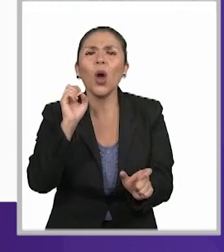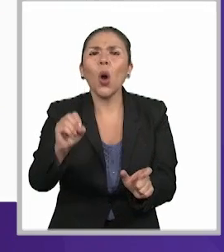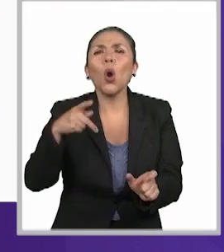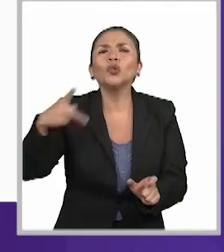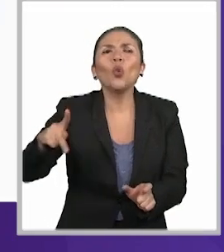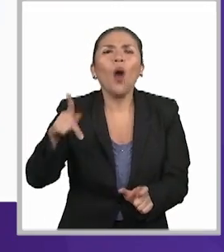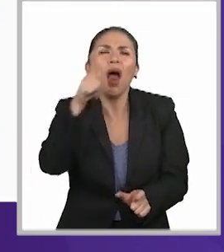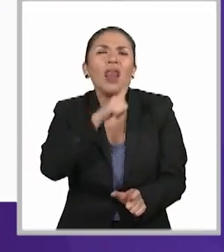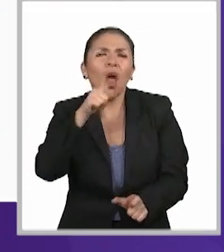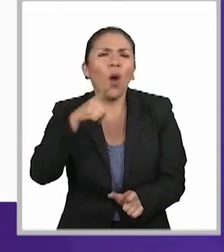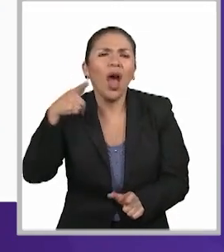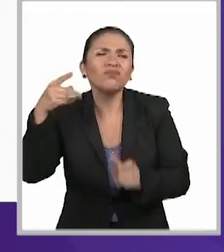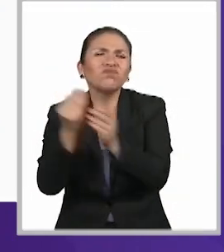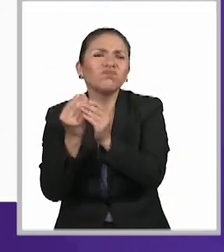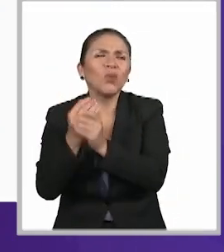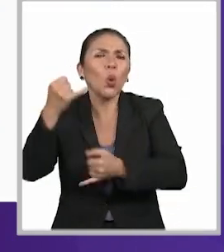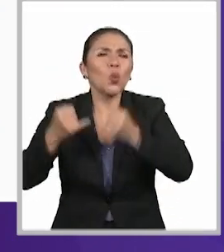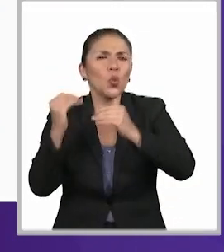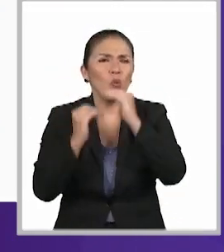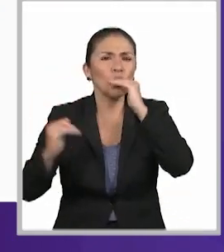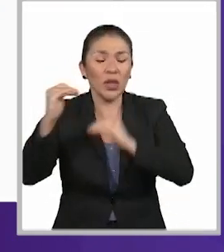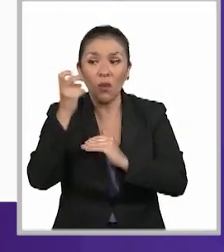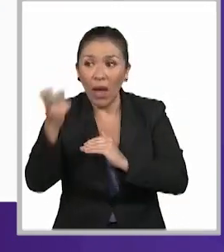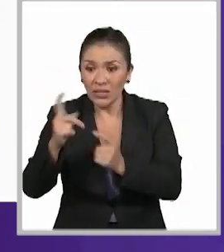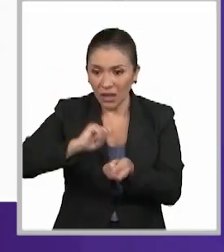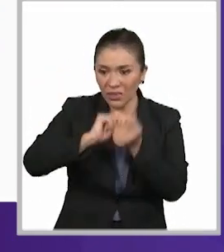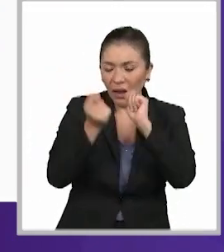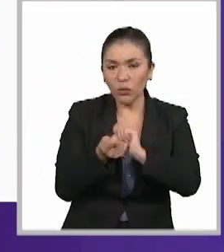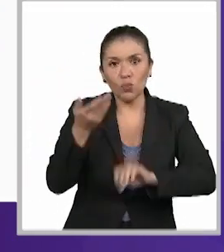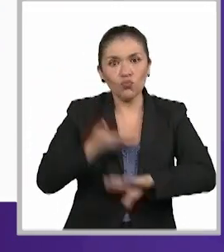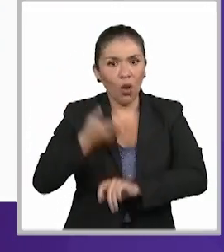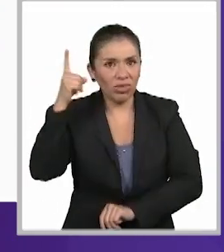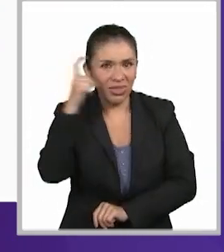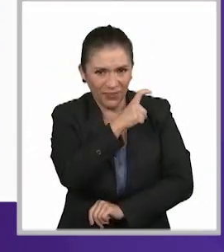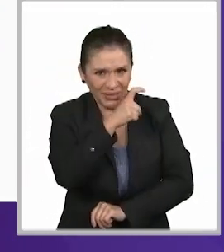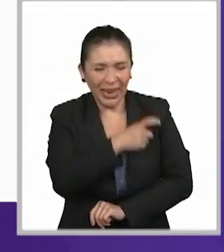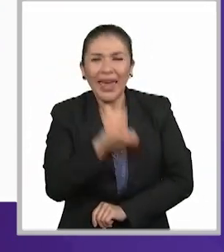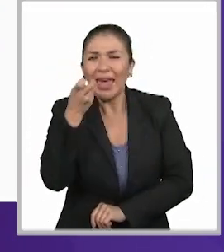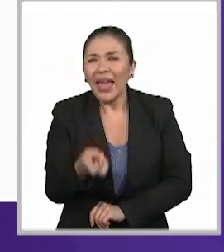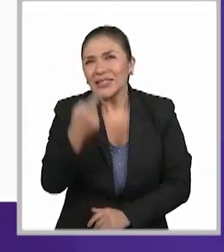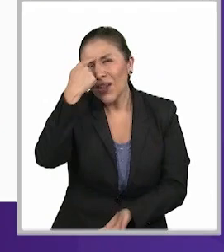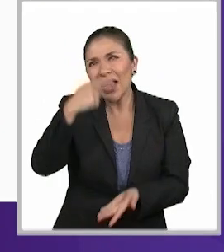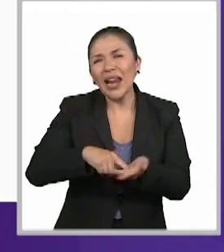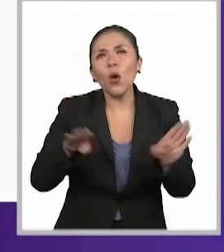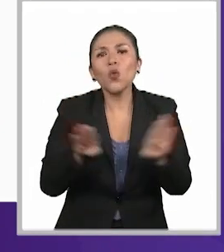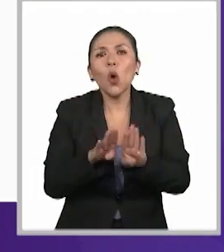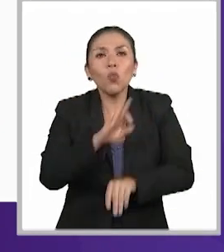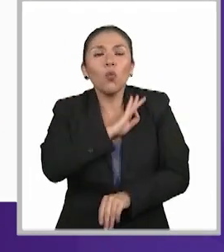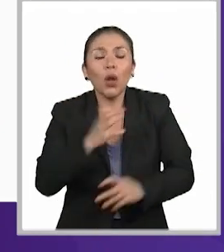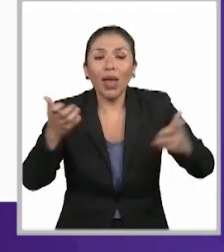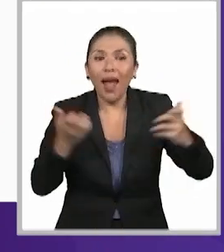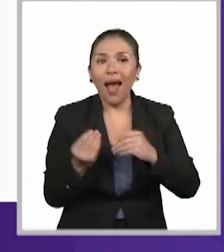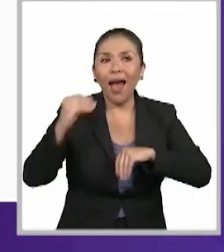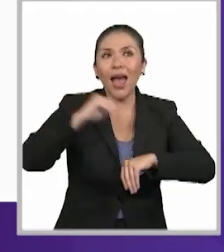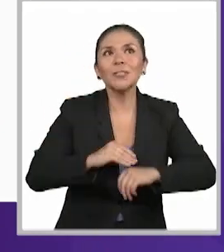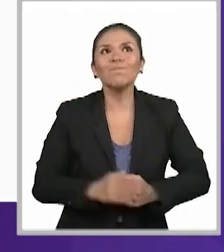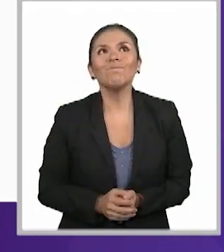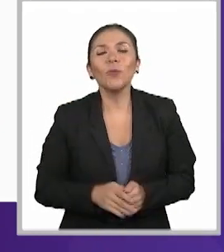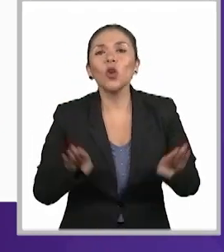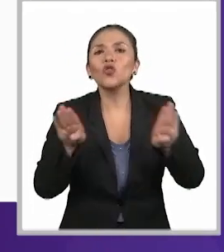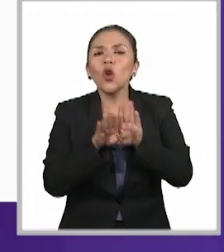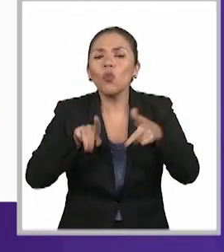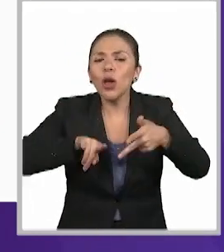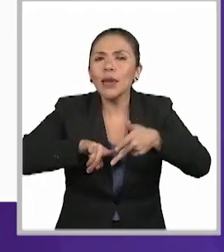como de un slang muy jurídico, a veces son muy difíciles de traducir. Entonces, creo yo que como una medida alterna,